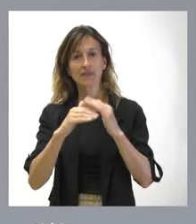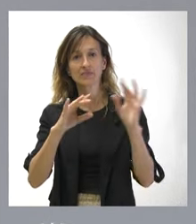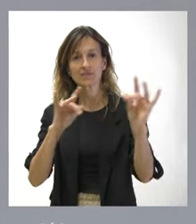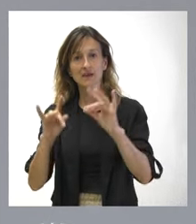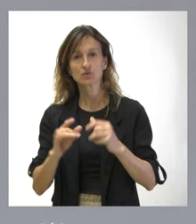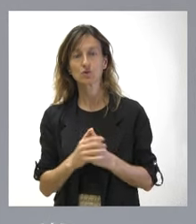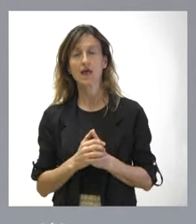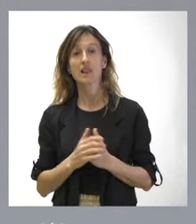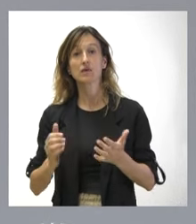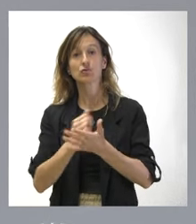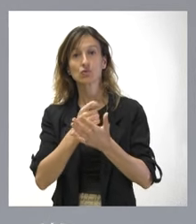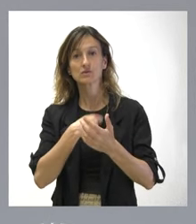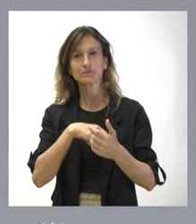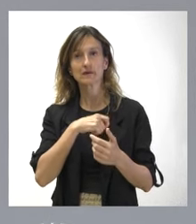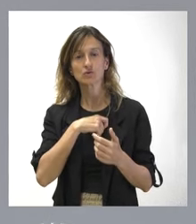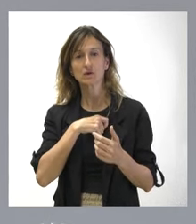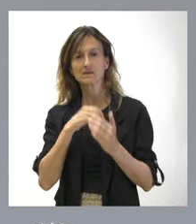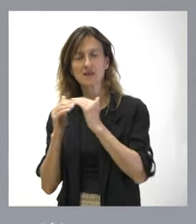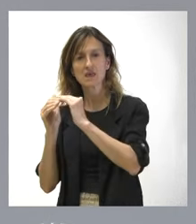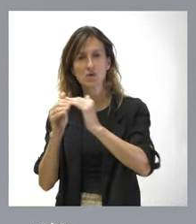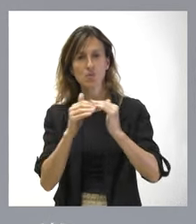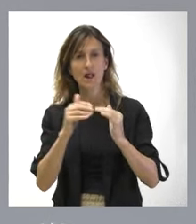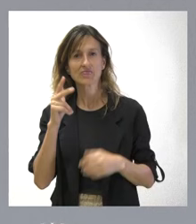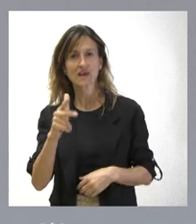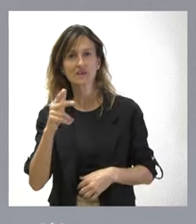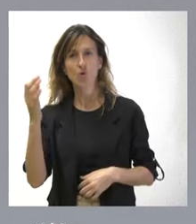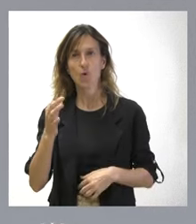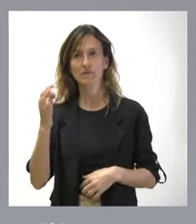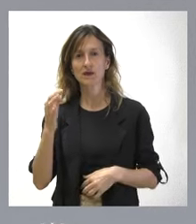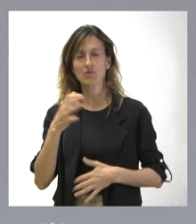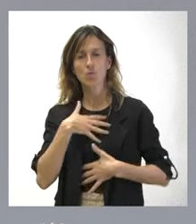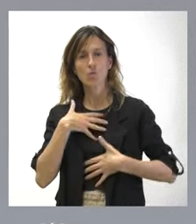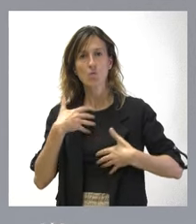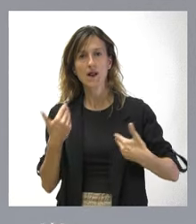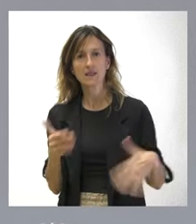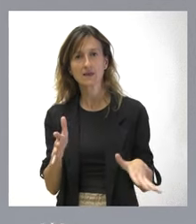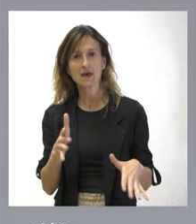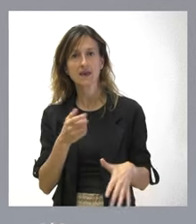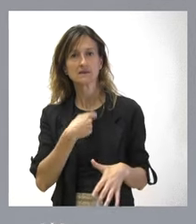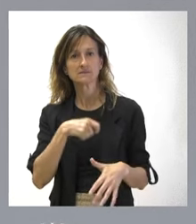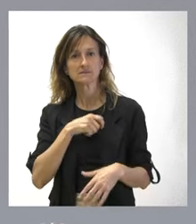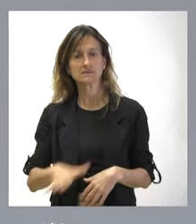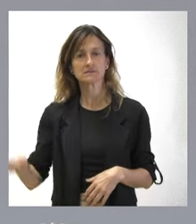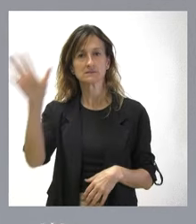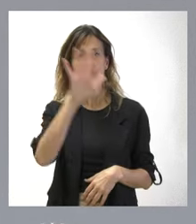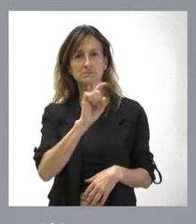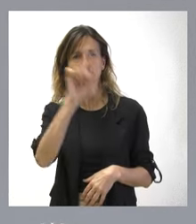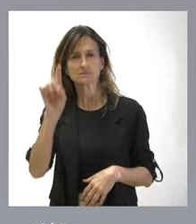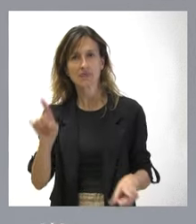Todos los españoles deben tener los mismos derechos y obligaciones en cualquier parte del territorio español.